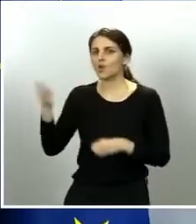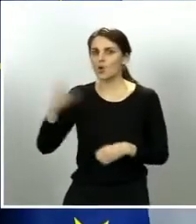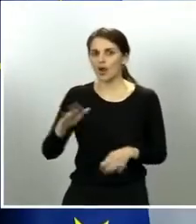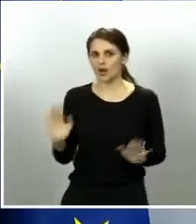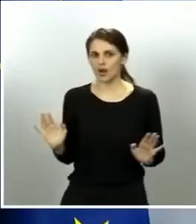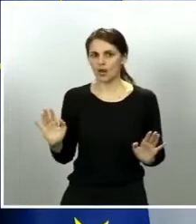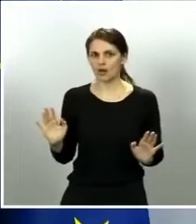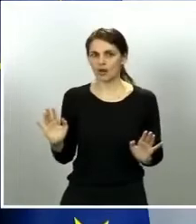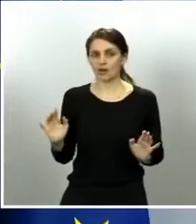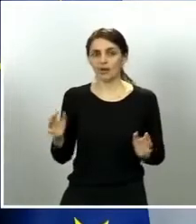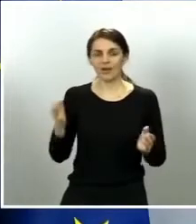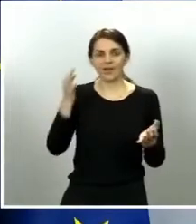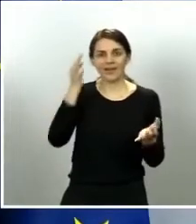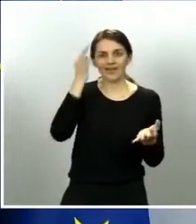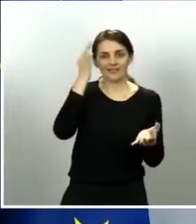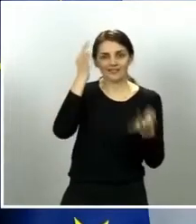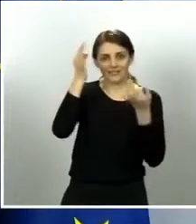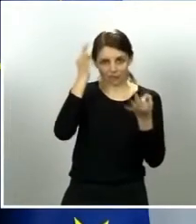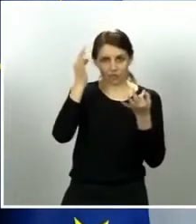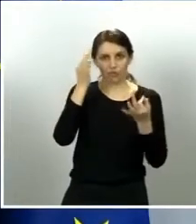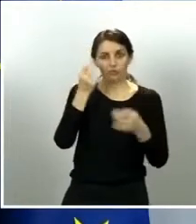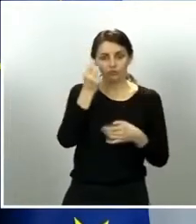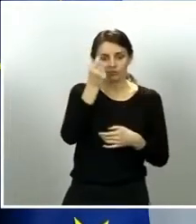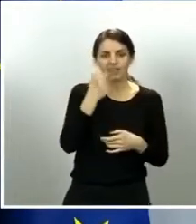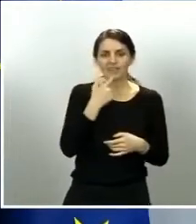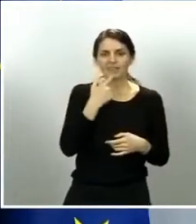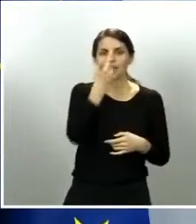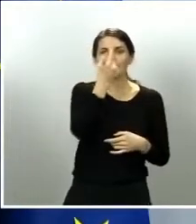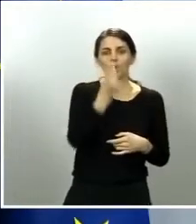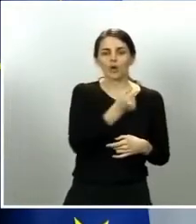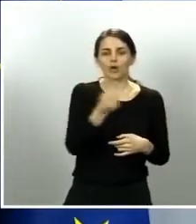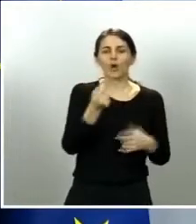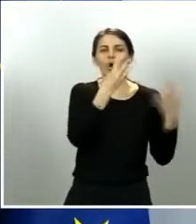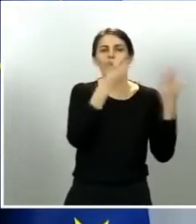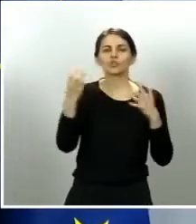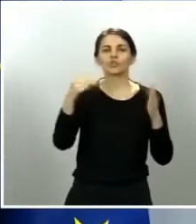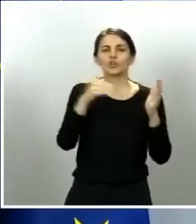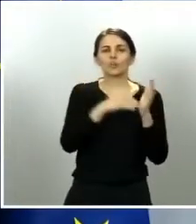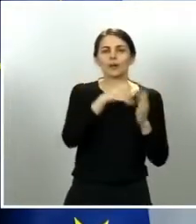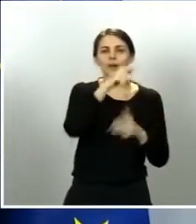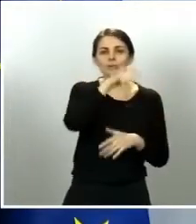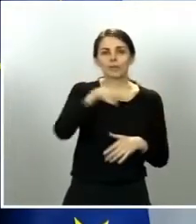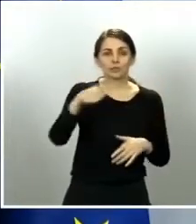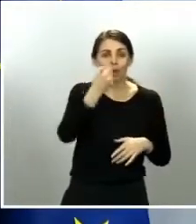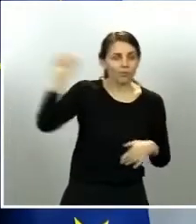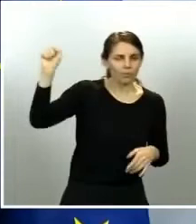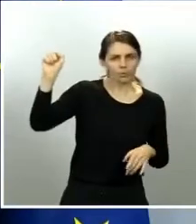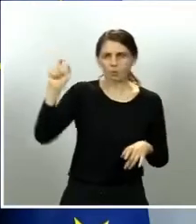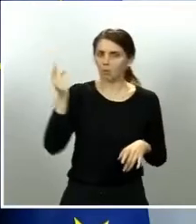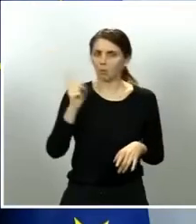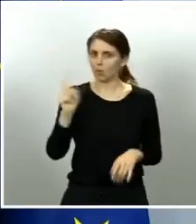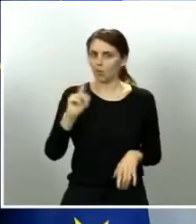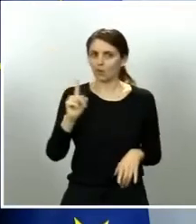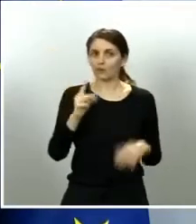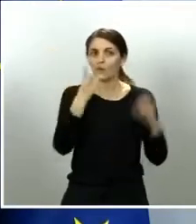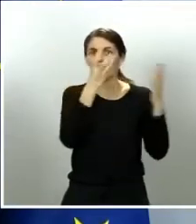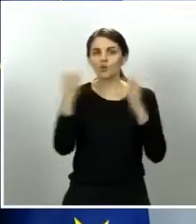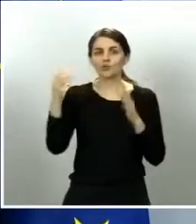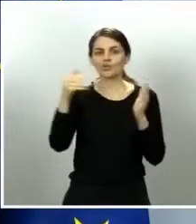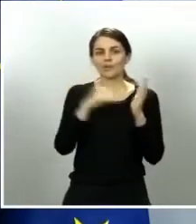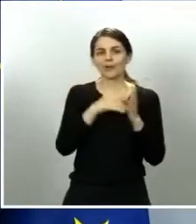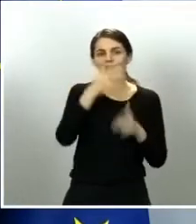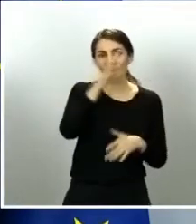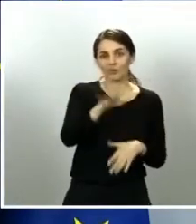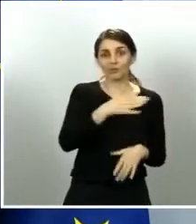.000, no son 800.000 ciudadanos, porque ahí hay mucha reincidencia, es decir, mucho ciudadano que reitera ese comportamiento